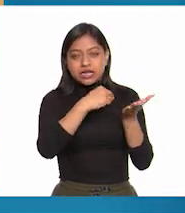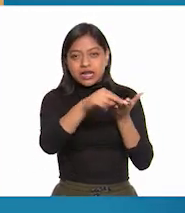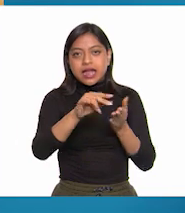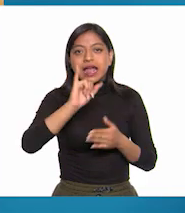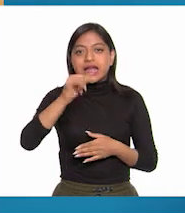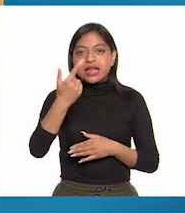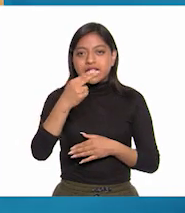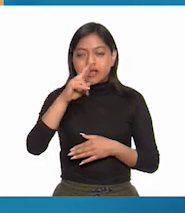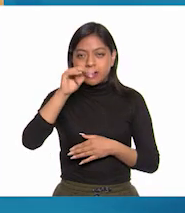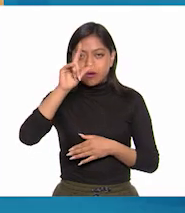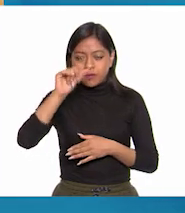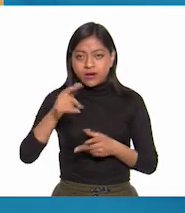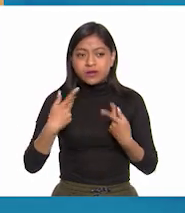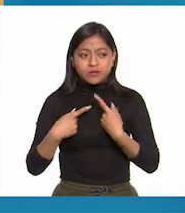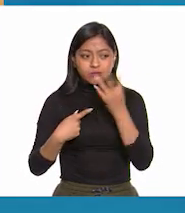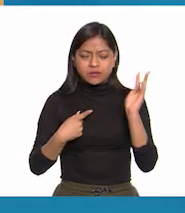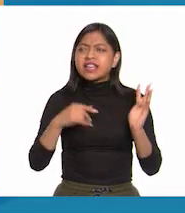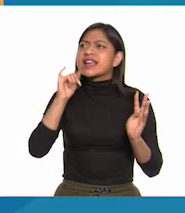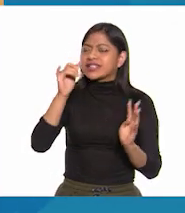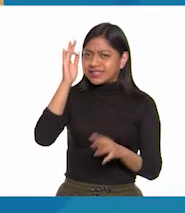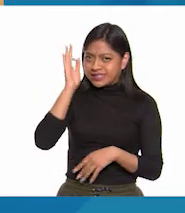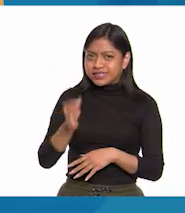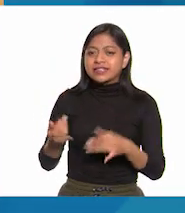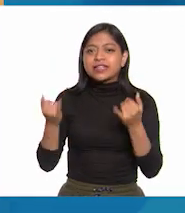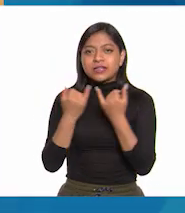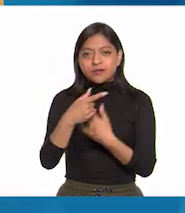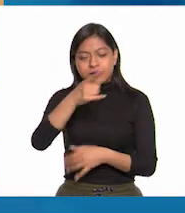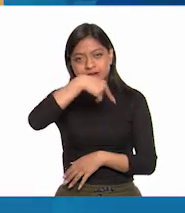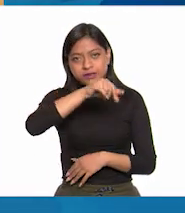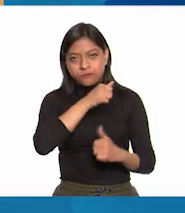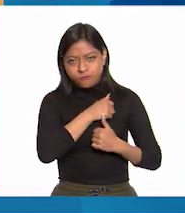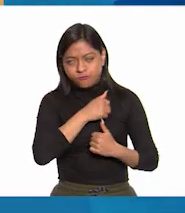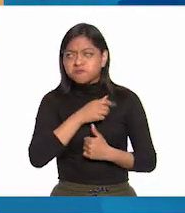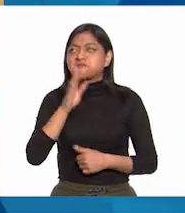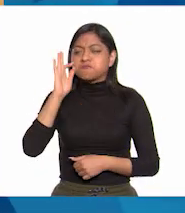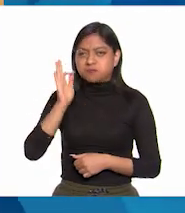entusiasmo por la población y por gran parte del ejército.